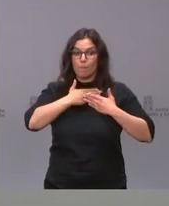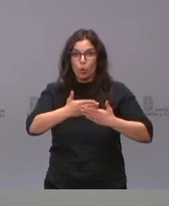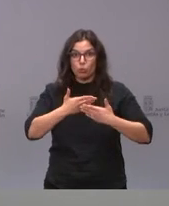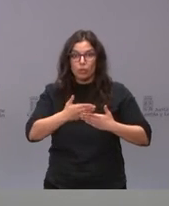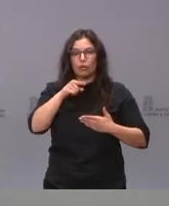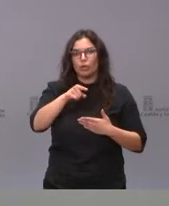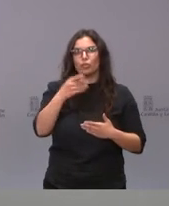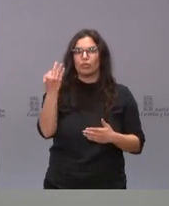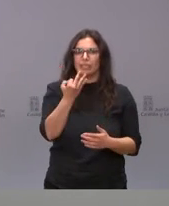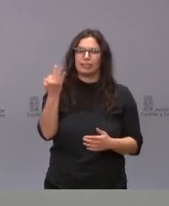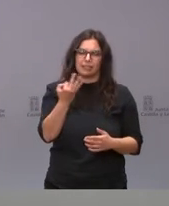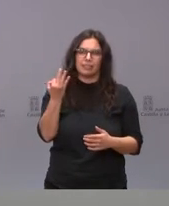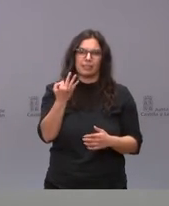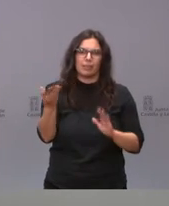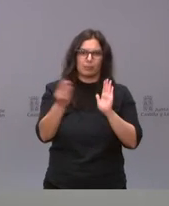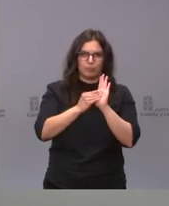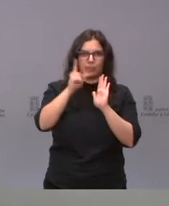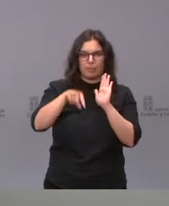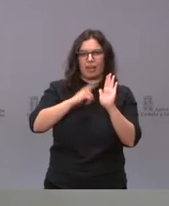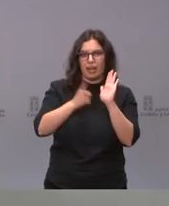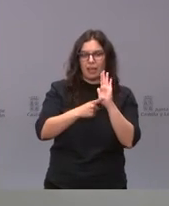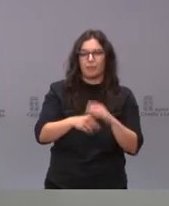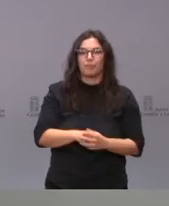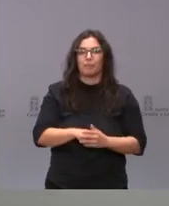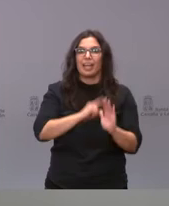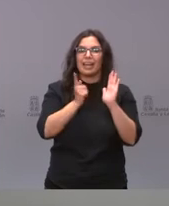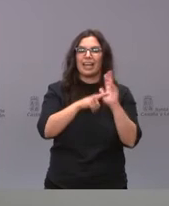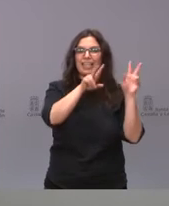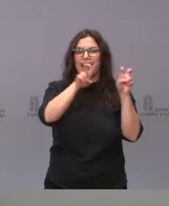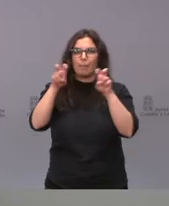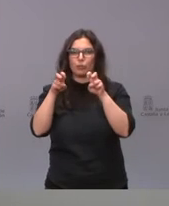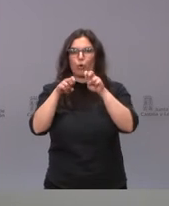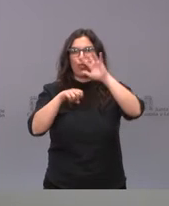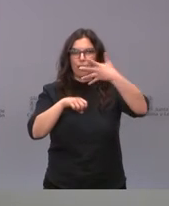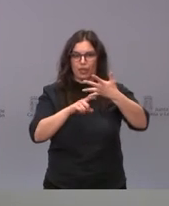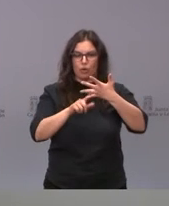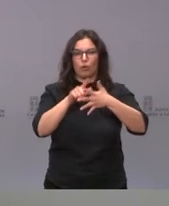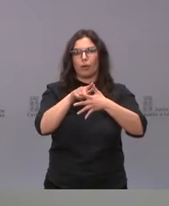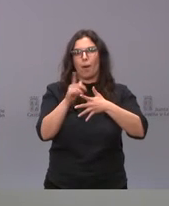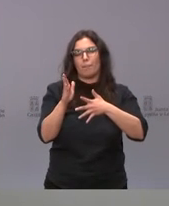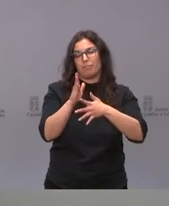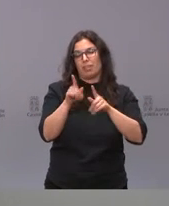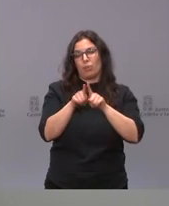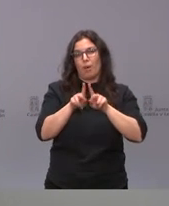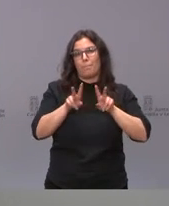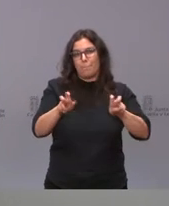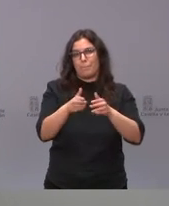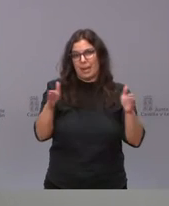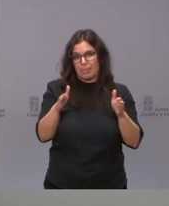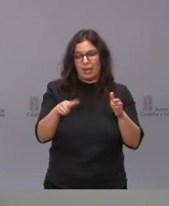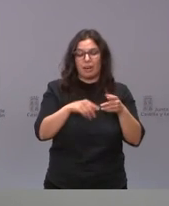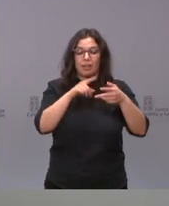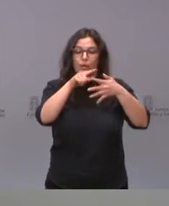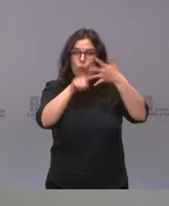parte de esta ley. La ley tiene cinco capítulos, uno preliminar y otros